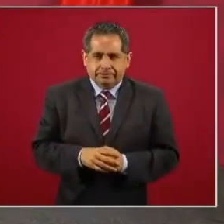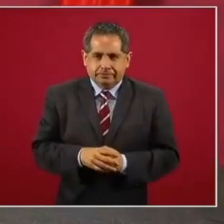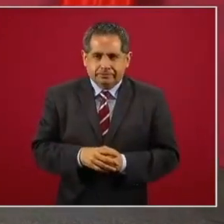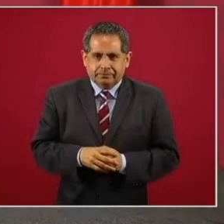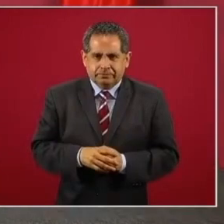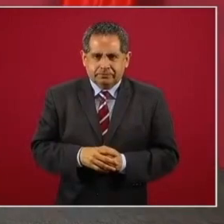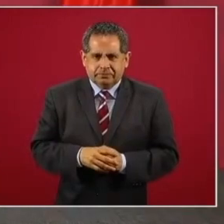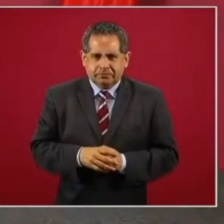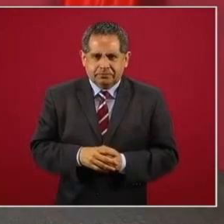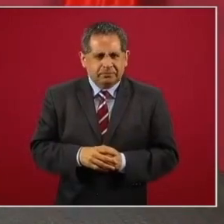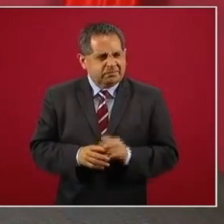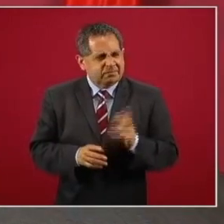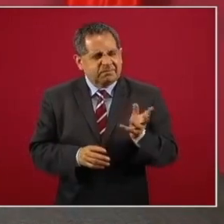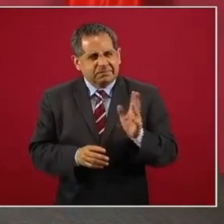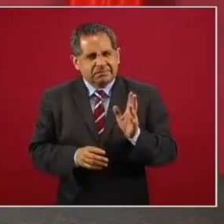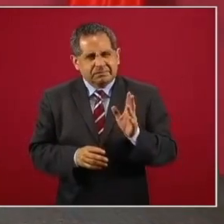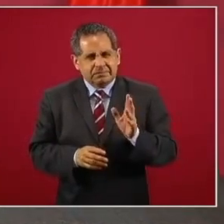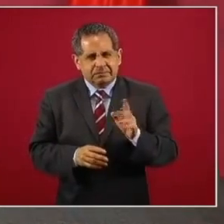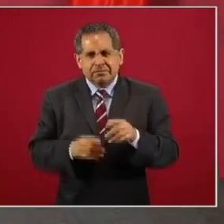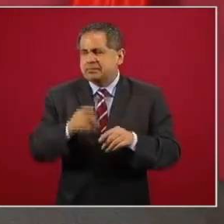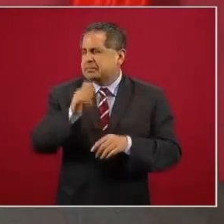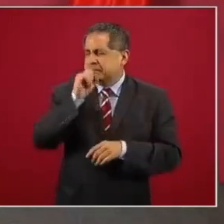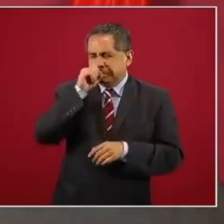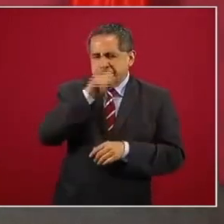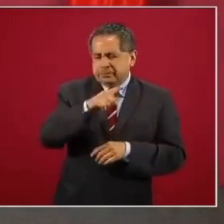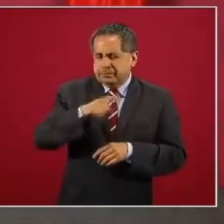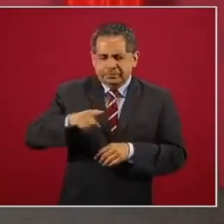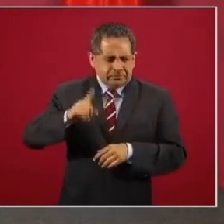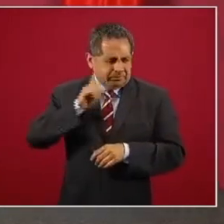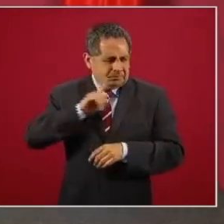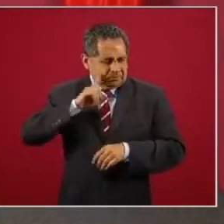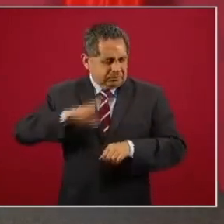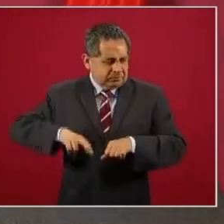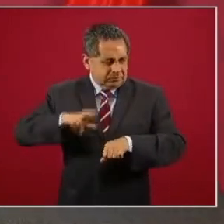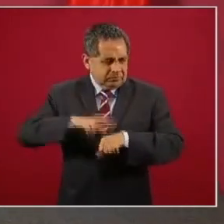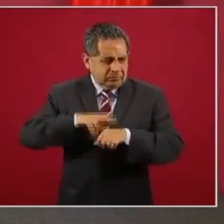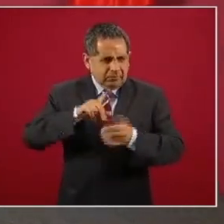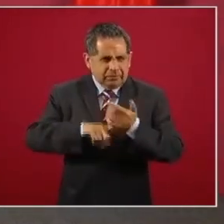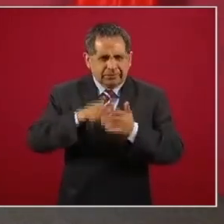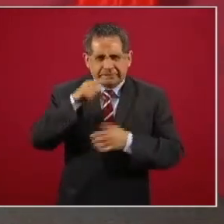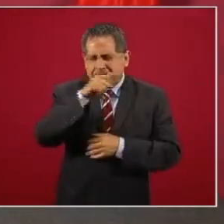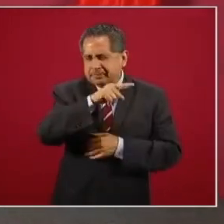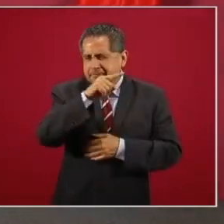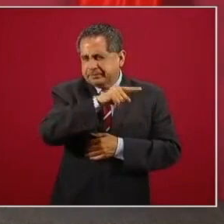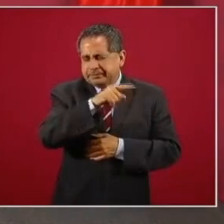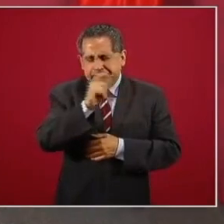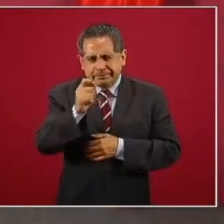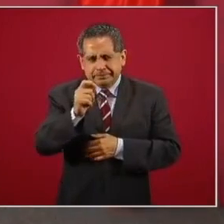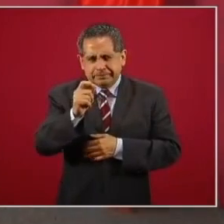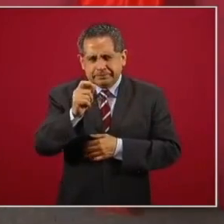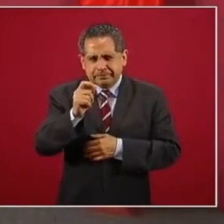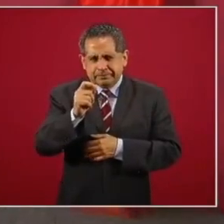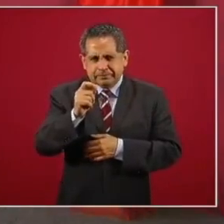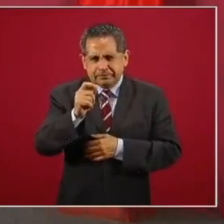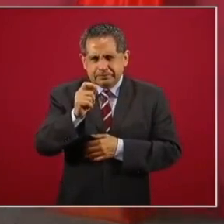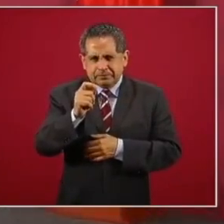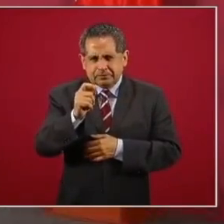sí, la gobernadora de Sonora,